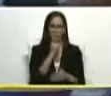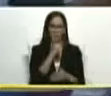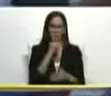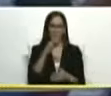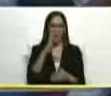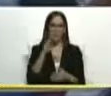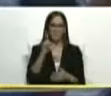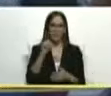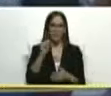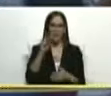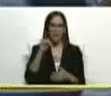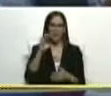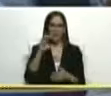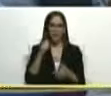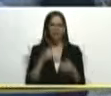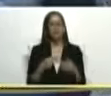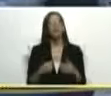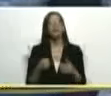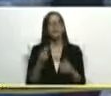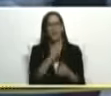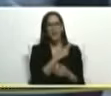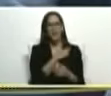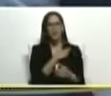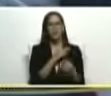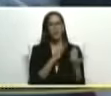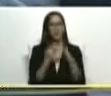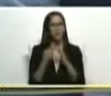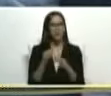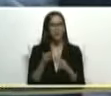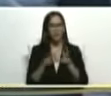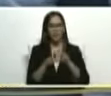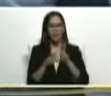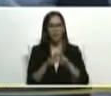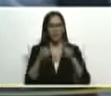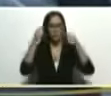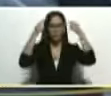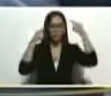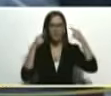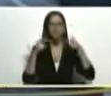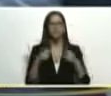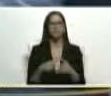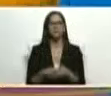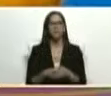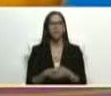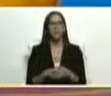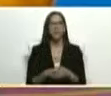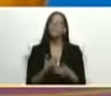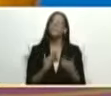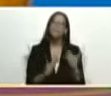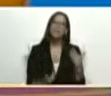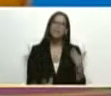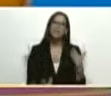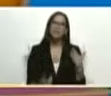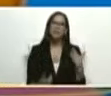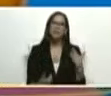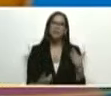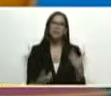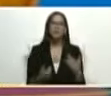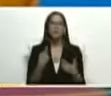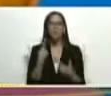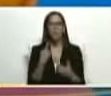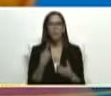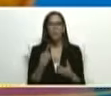Rondón soy la jefa de comunidad del urbanismo Hugo Chávez tu hermanito presidente fue una